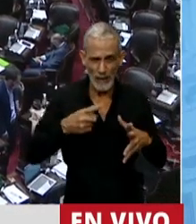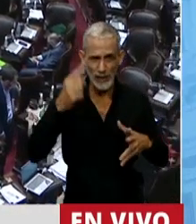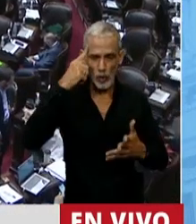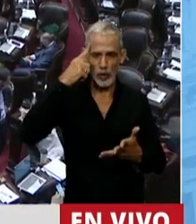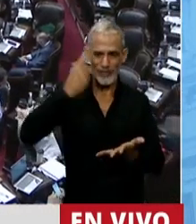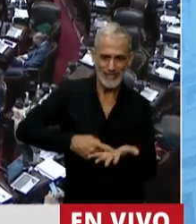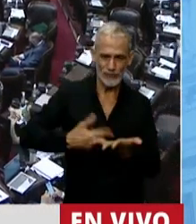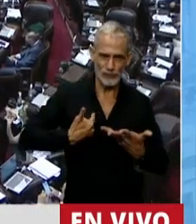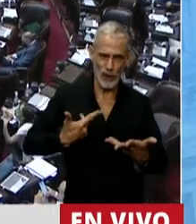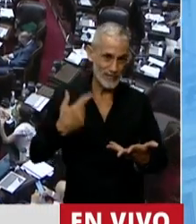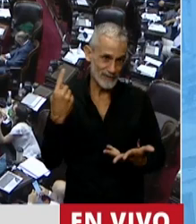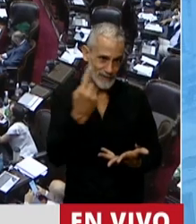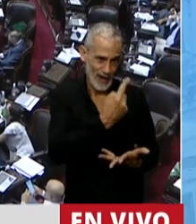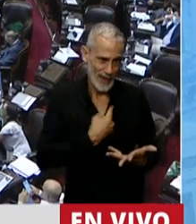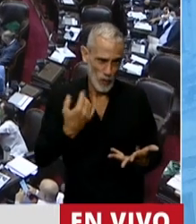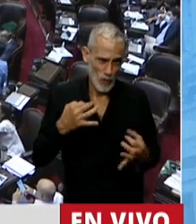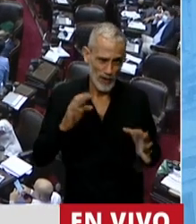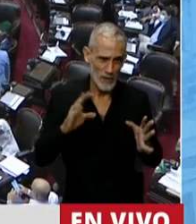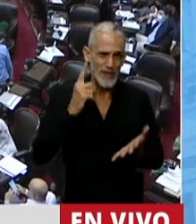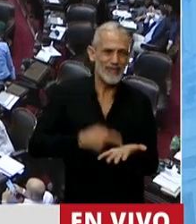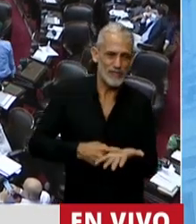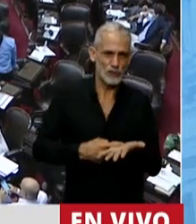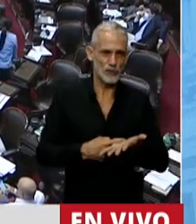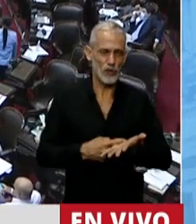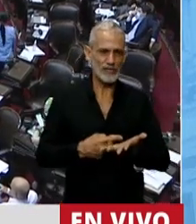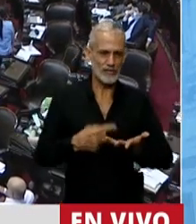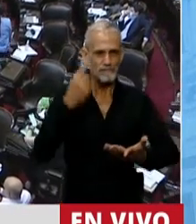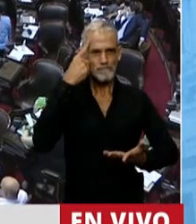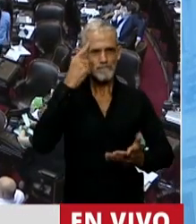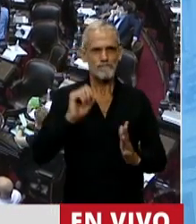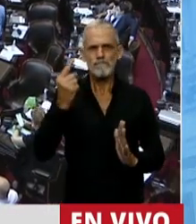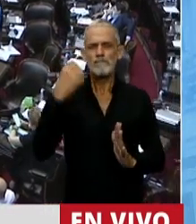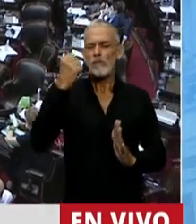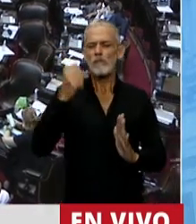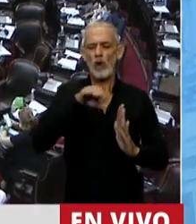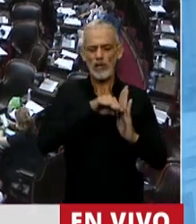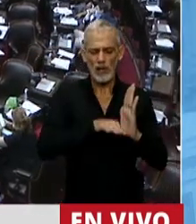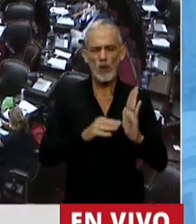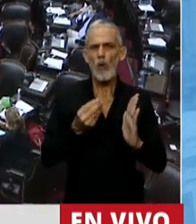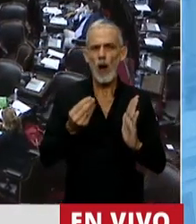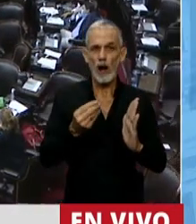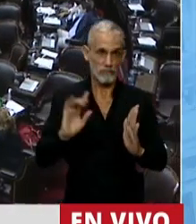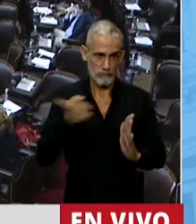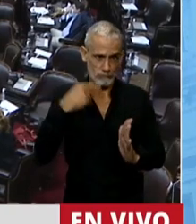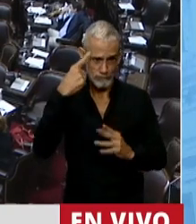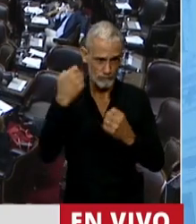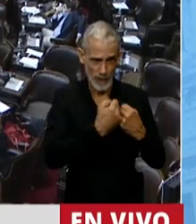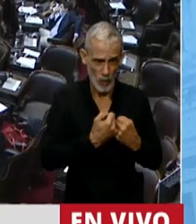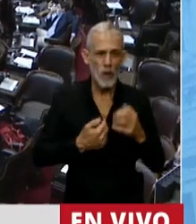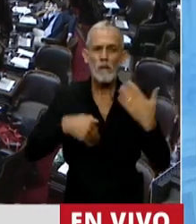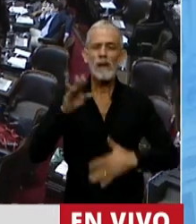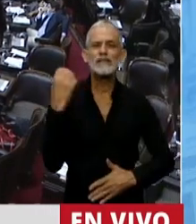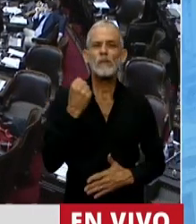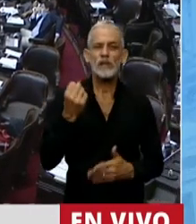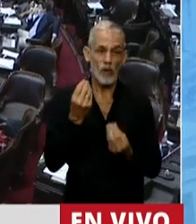decisiones y tener en cuenta que es lo más importante. creo que todas y todos coincidimos que lo más